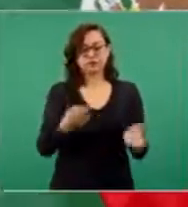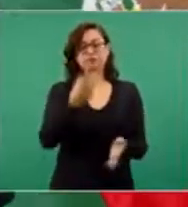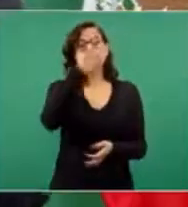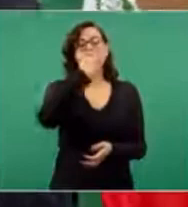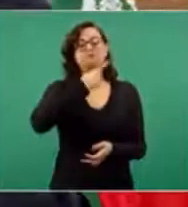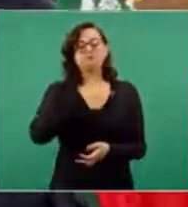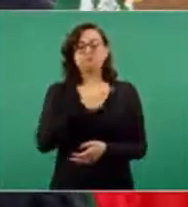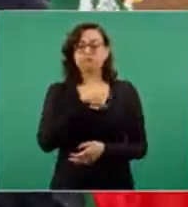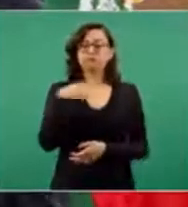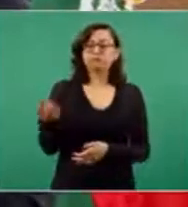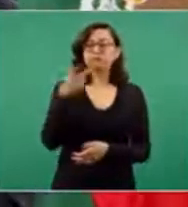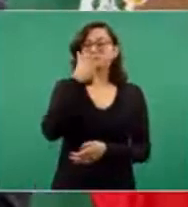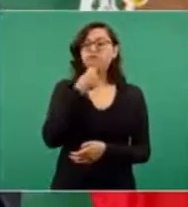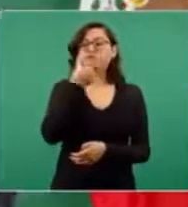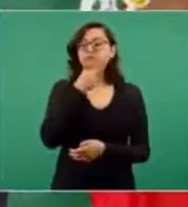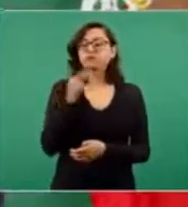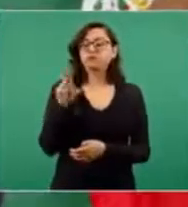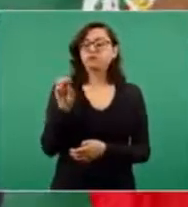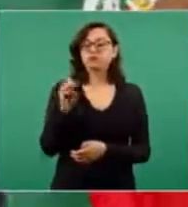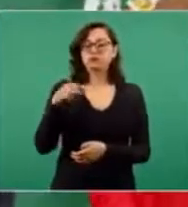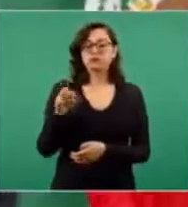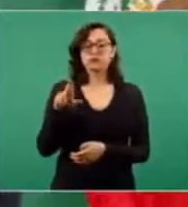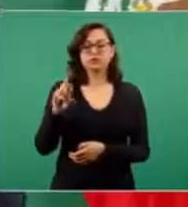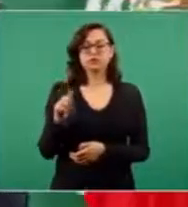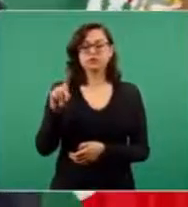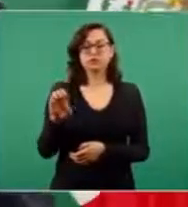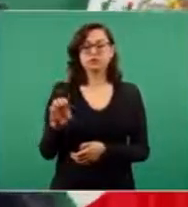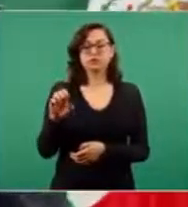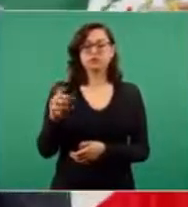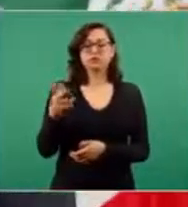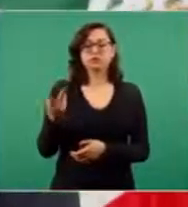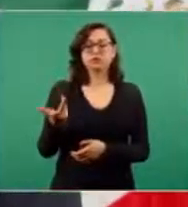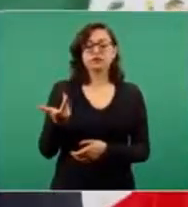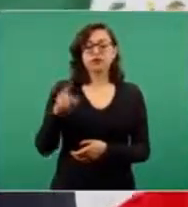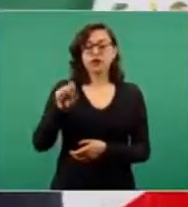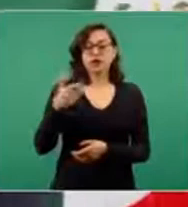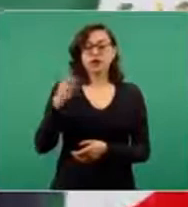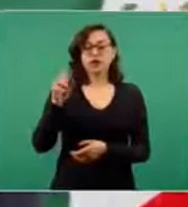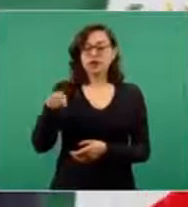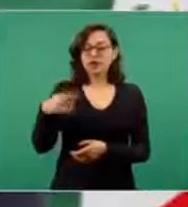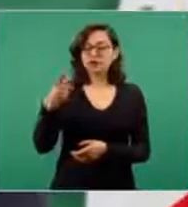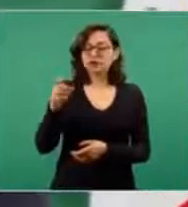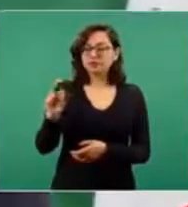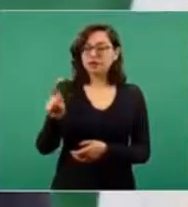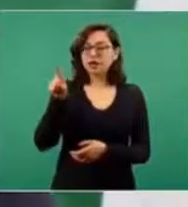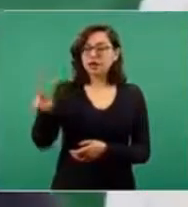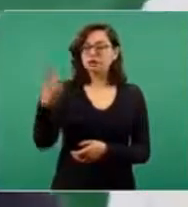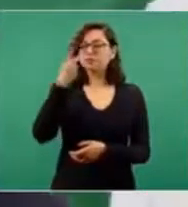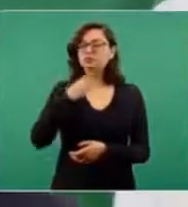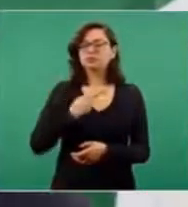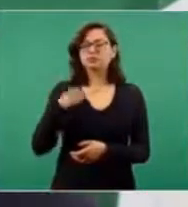señor Romero de Chams tenía vacaciones hasta el 24.